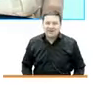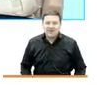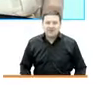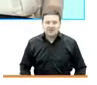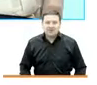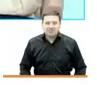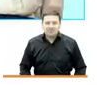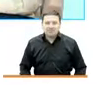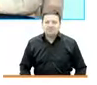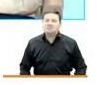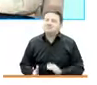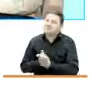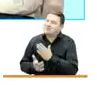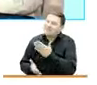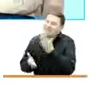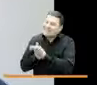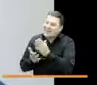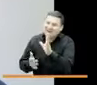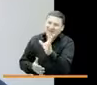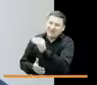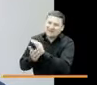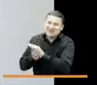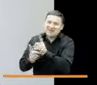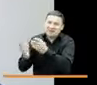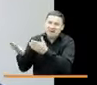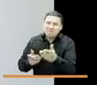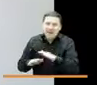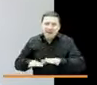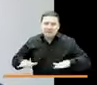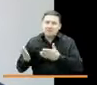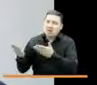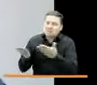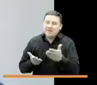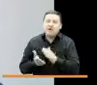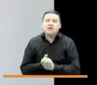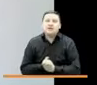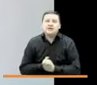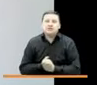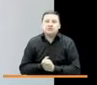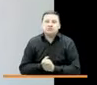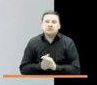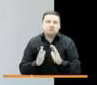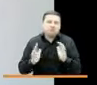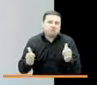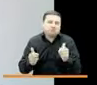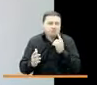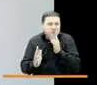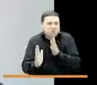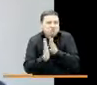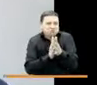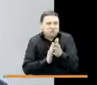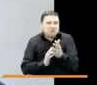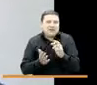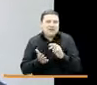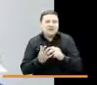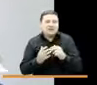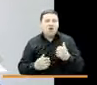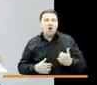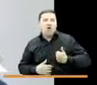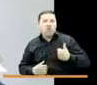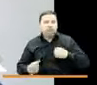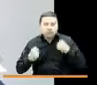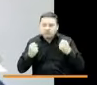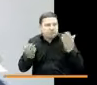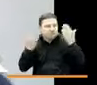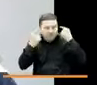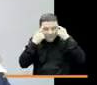Gusto saludarlos a todos. Qué genial este espacio. Bueno, y contarles lo que ha sido sacúdete en mi vida me ha